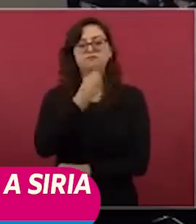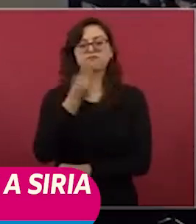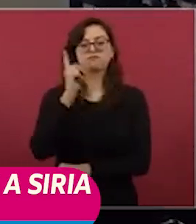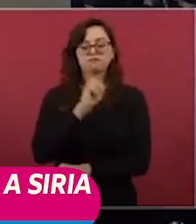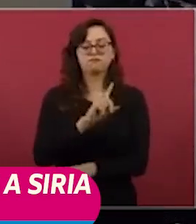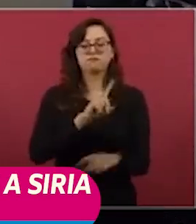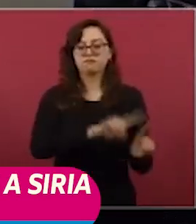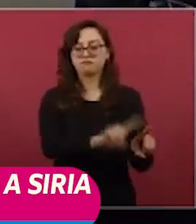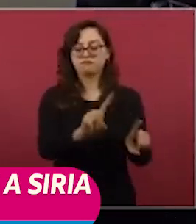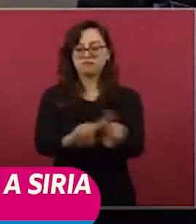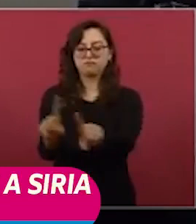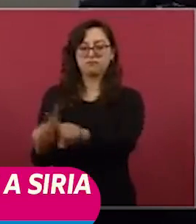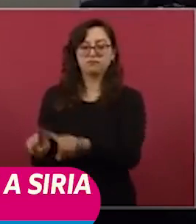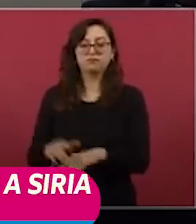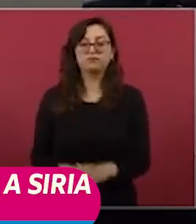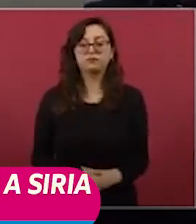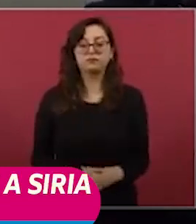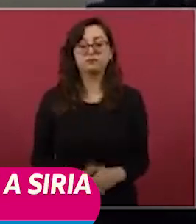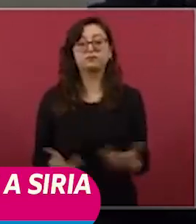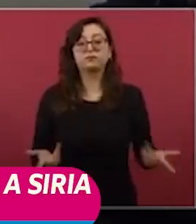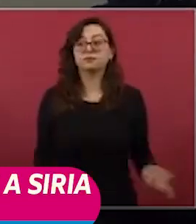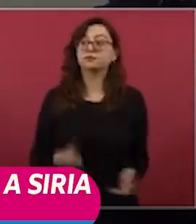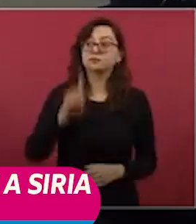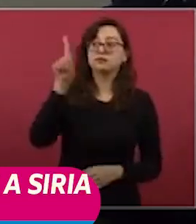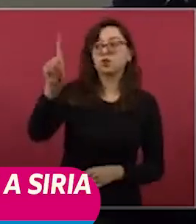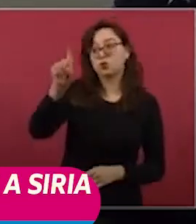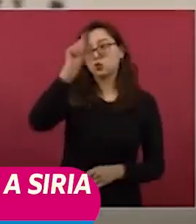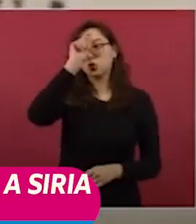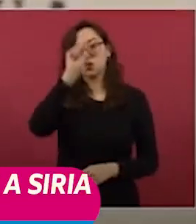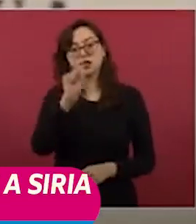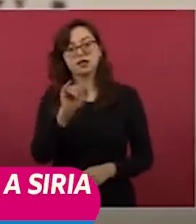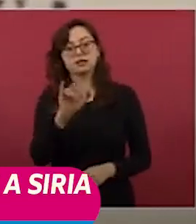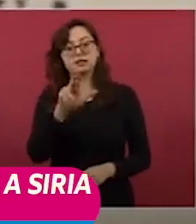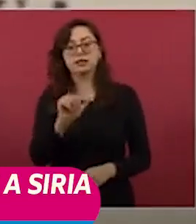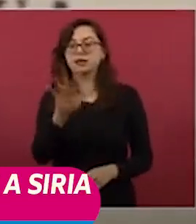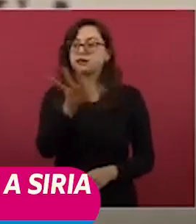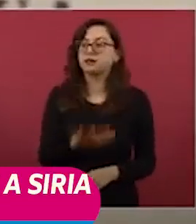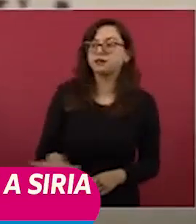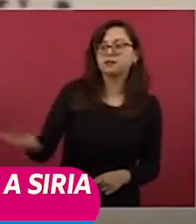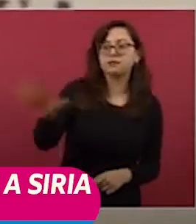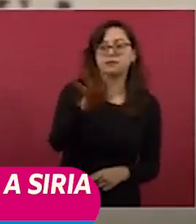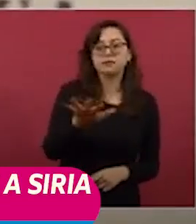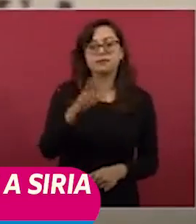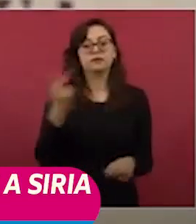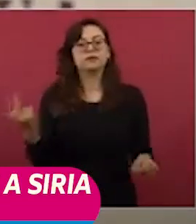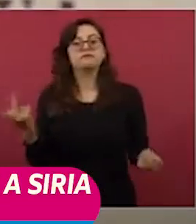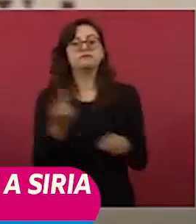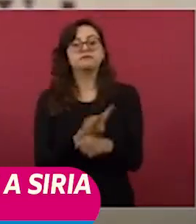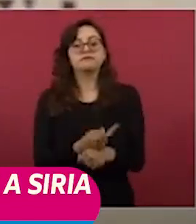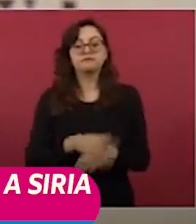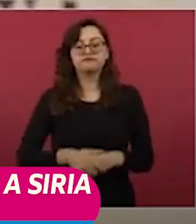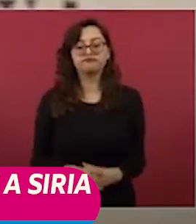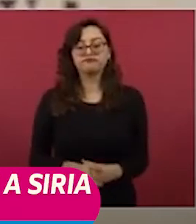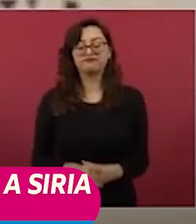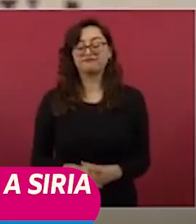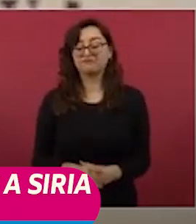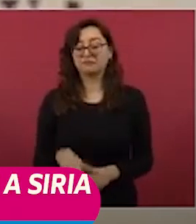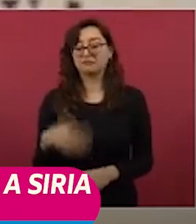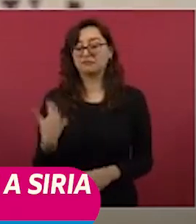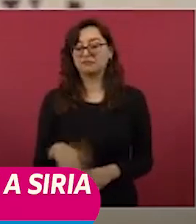Respecto a la situación Turquía-Siria, ya se considera que desde luego el sismo